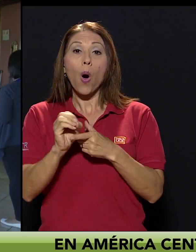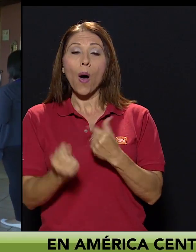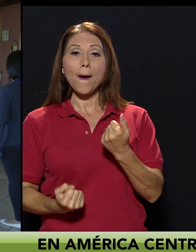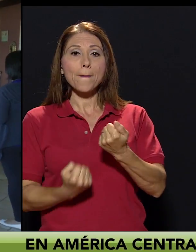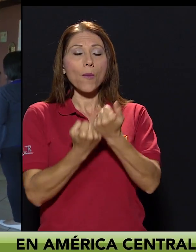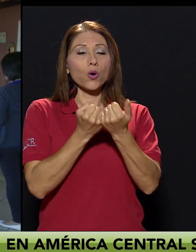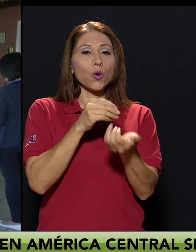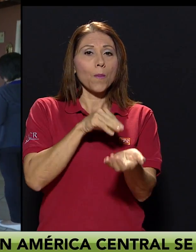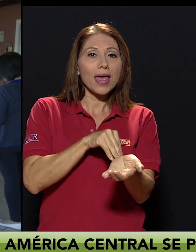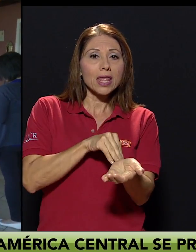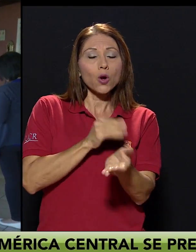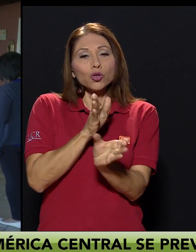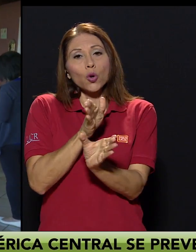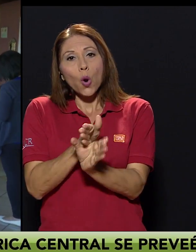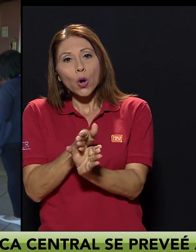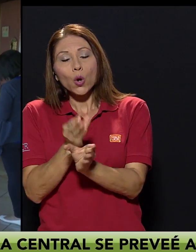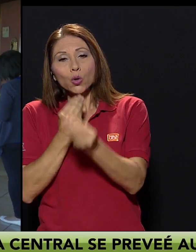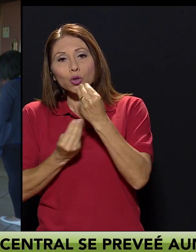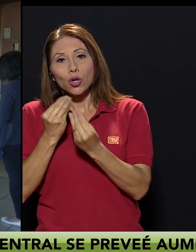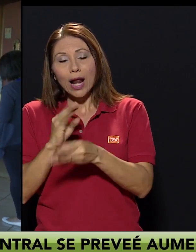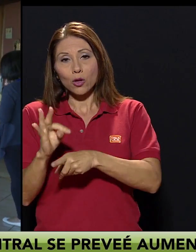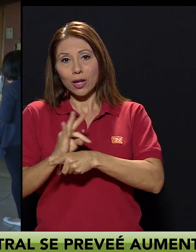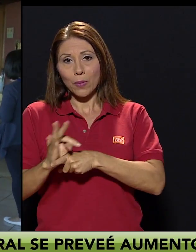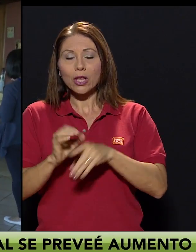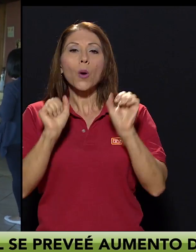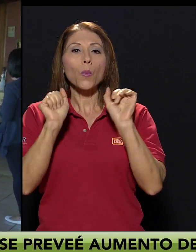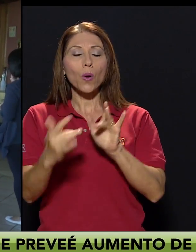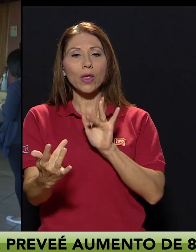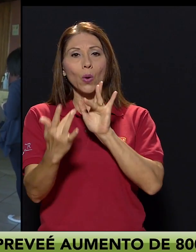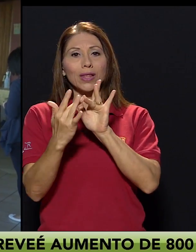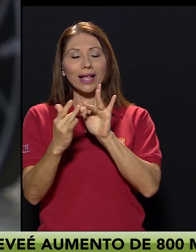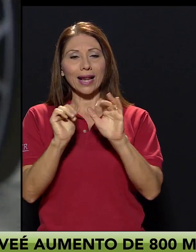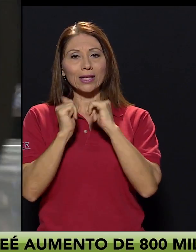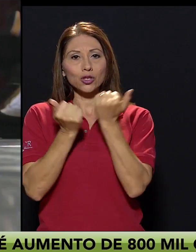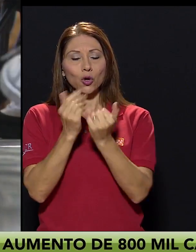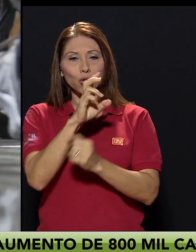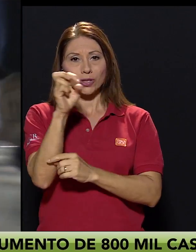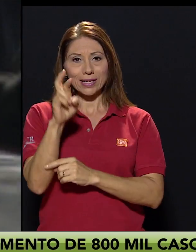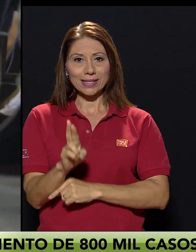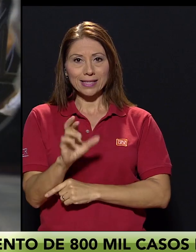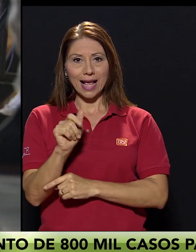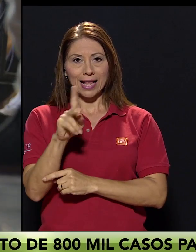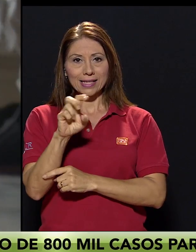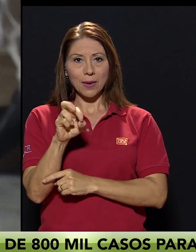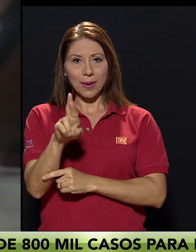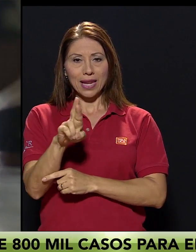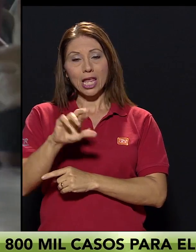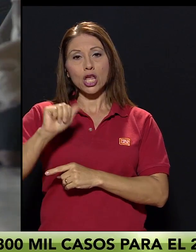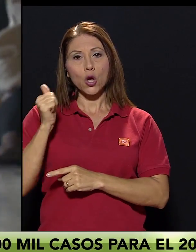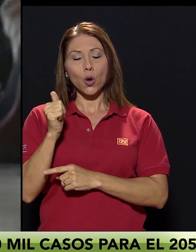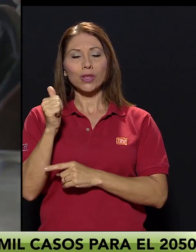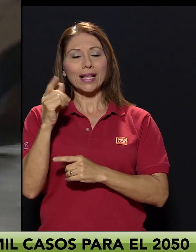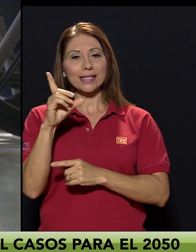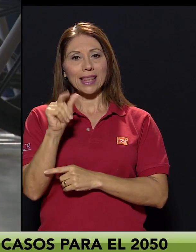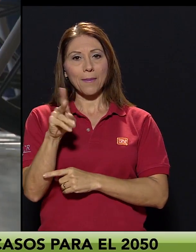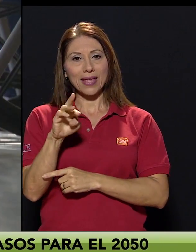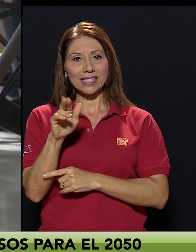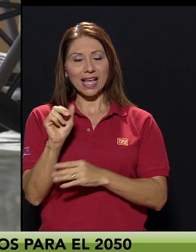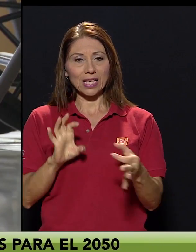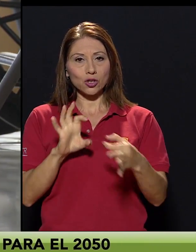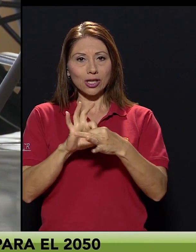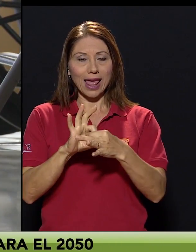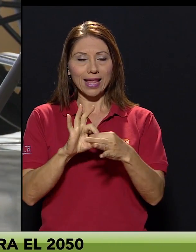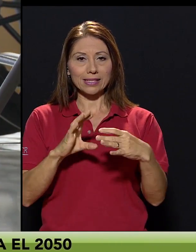demencia o recibir apoyo médico, psicológico, nutricional o terapéutico Puede contactar a la Asociación Costarricense de